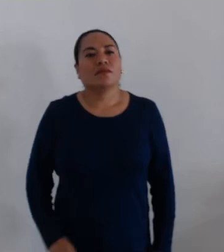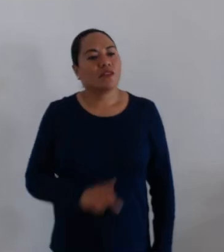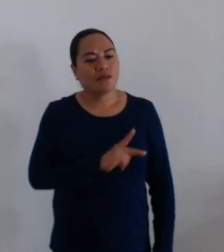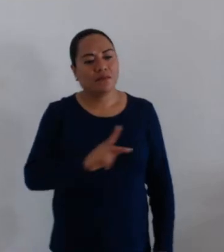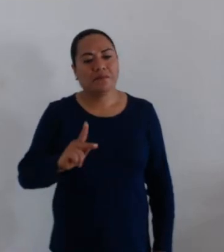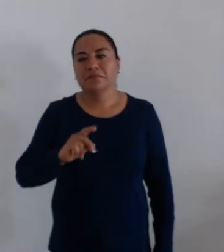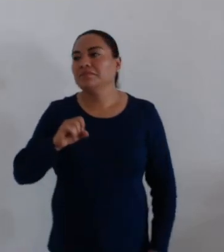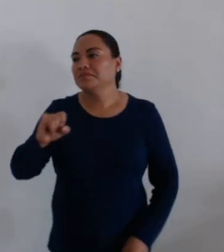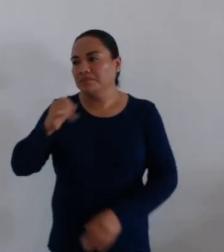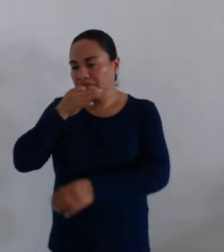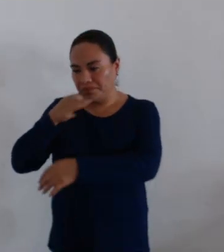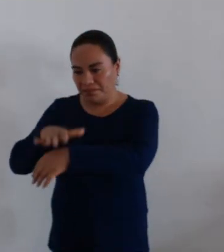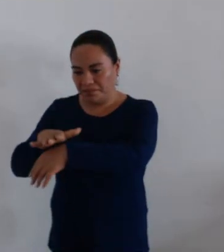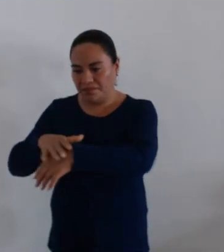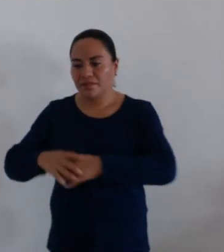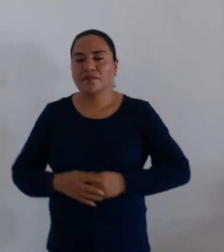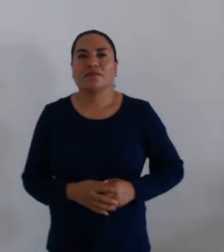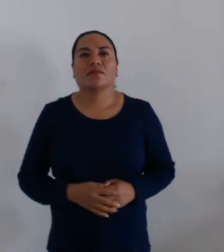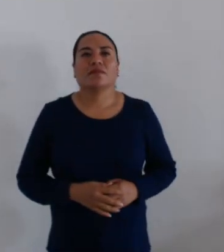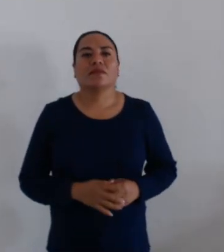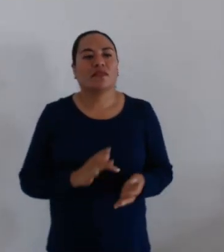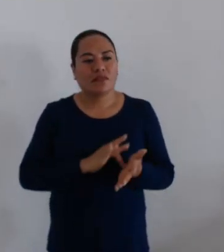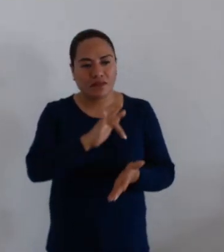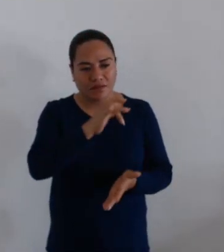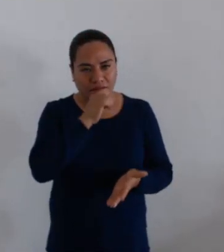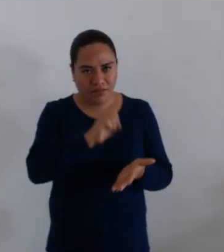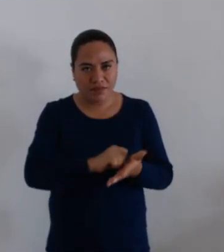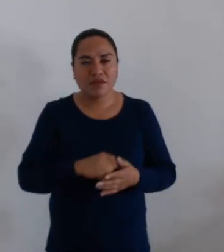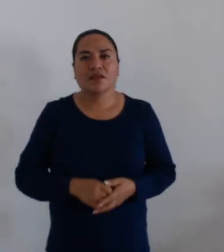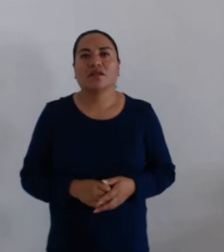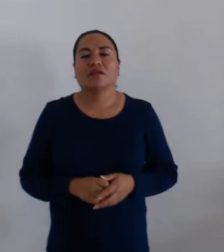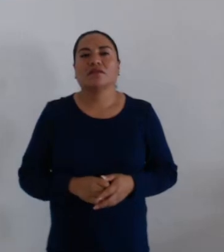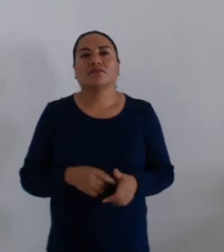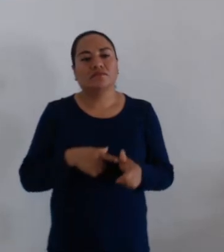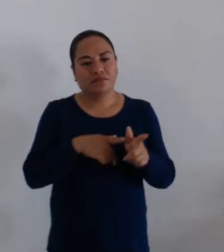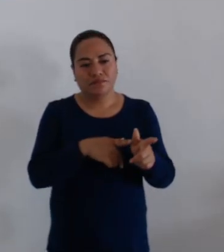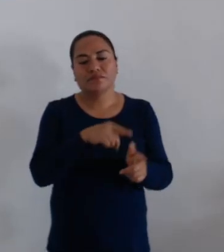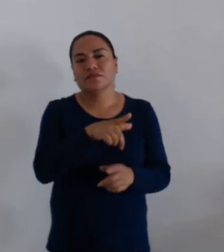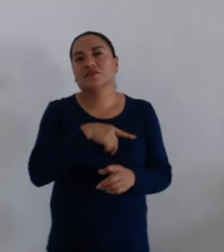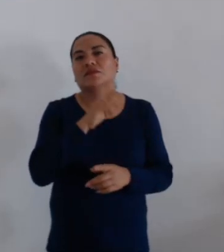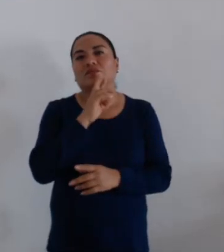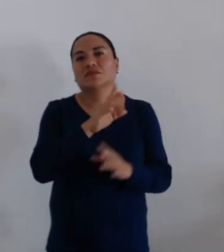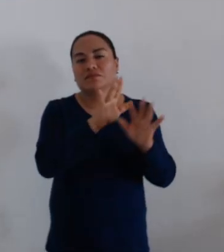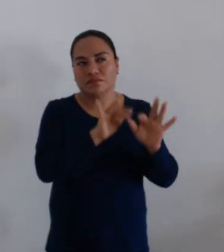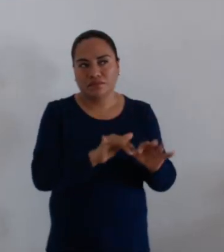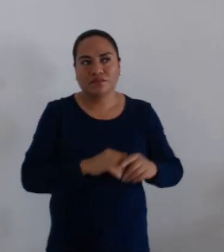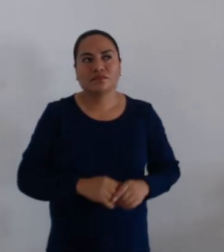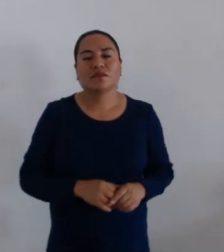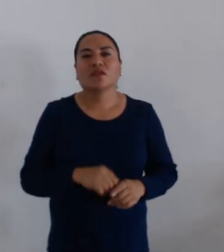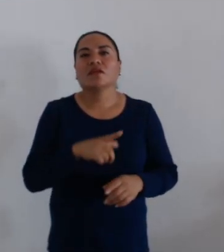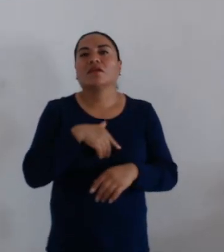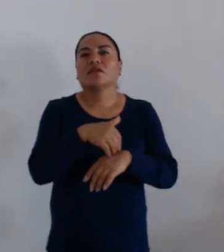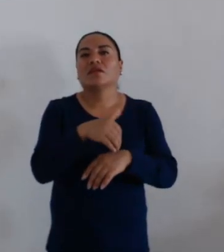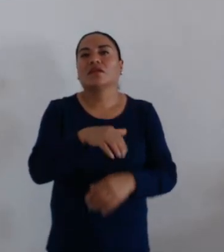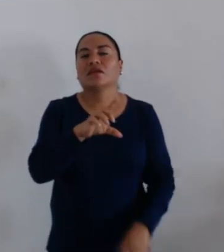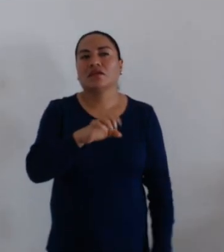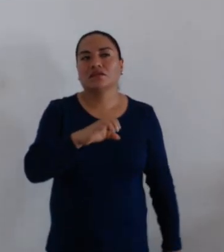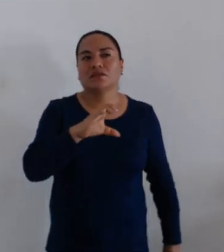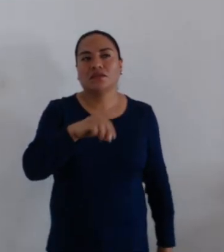Aprobado por unanimidad de los presentes. Gracias. Secretaria de Cuenta, con el siguiente dictamen. El siguiente dictamen es con número